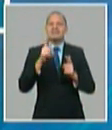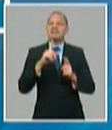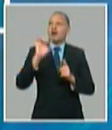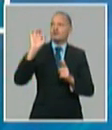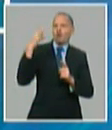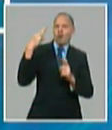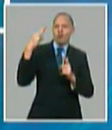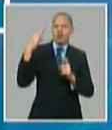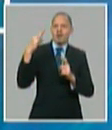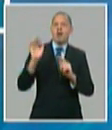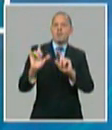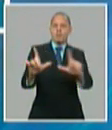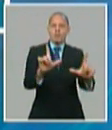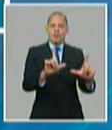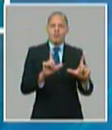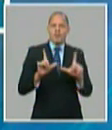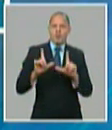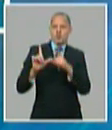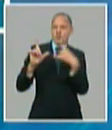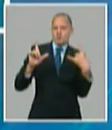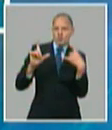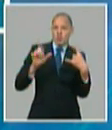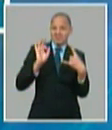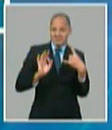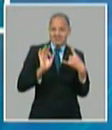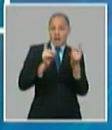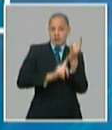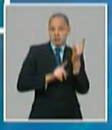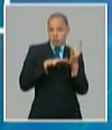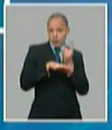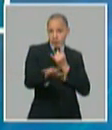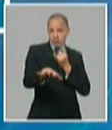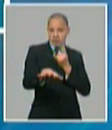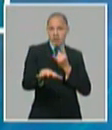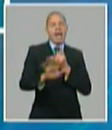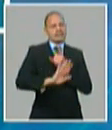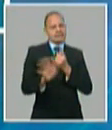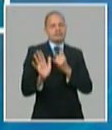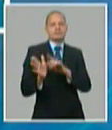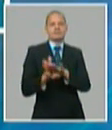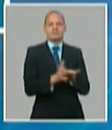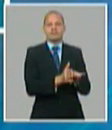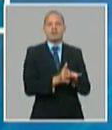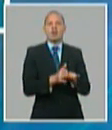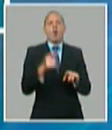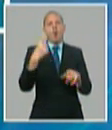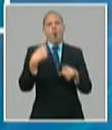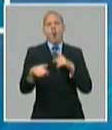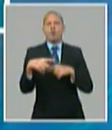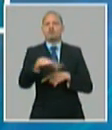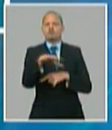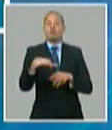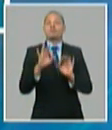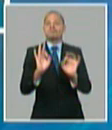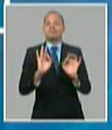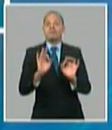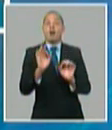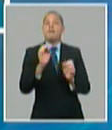renovable la inversión de 50 MW en 3 parques solares fotovoltaicos en la zona especial de desarrollo Mariel